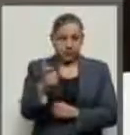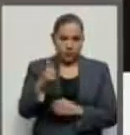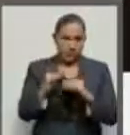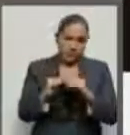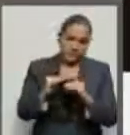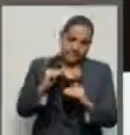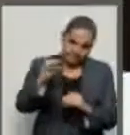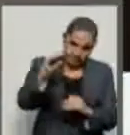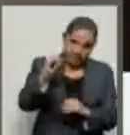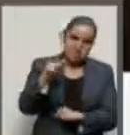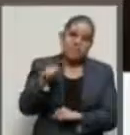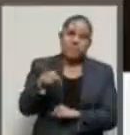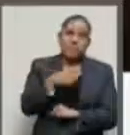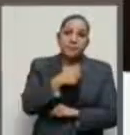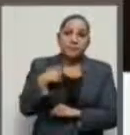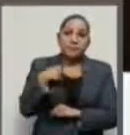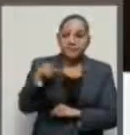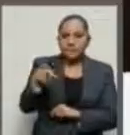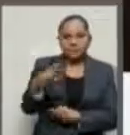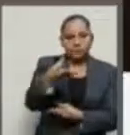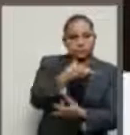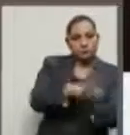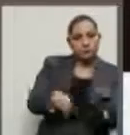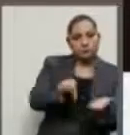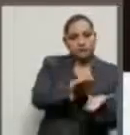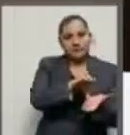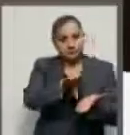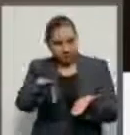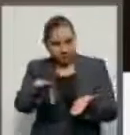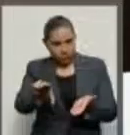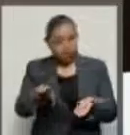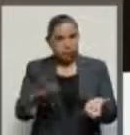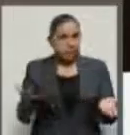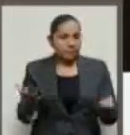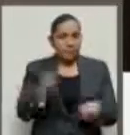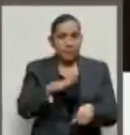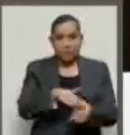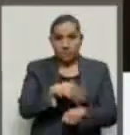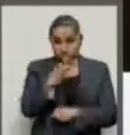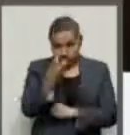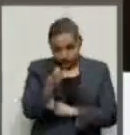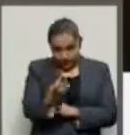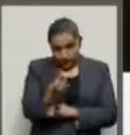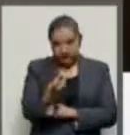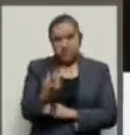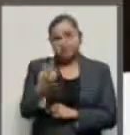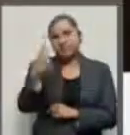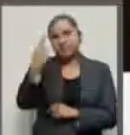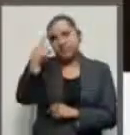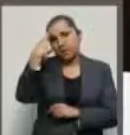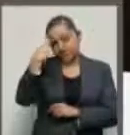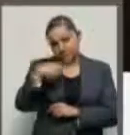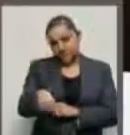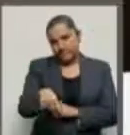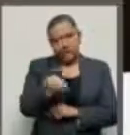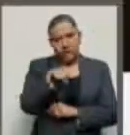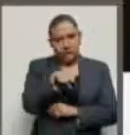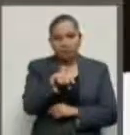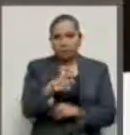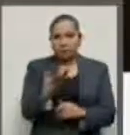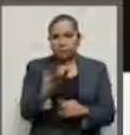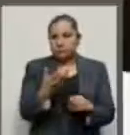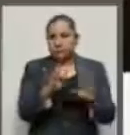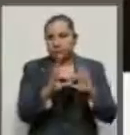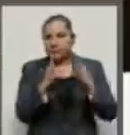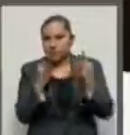de los cuales se solicita su devolución. Es por esto que para combatir estas prácticas de evasión